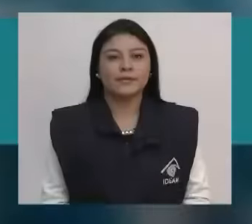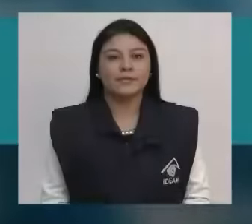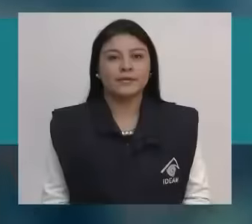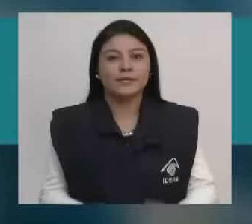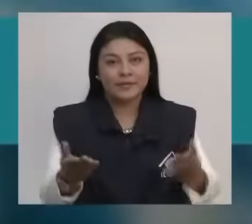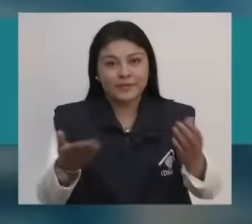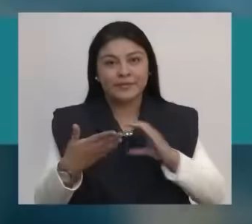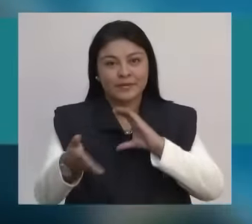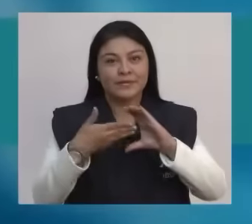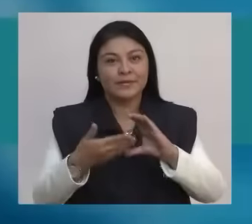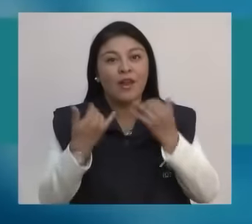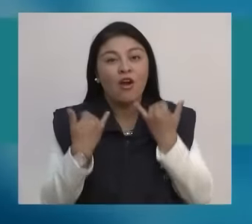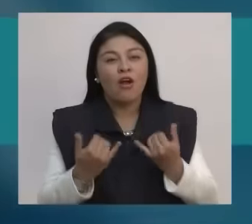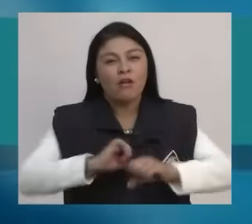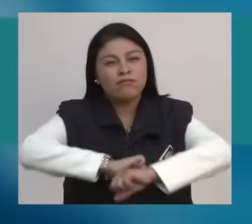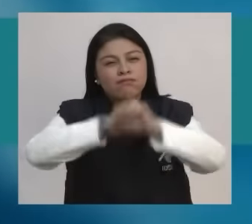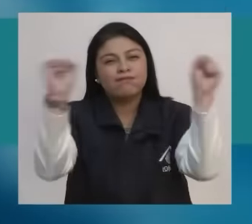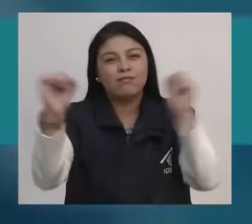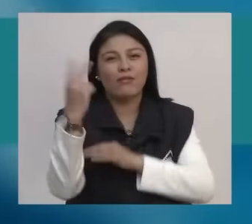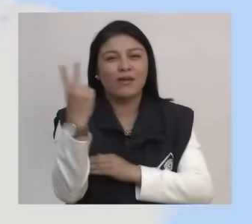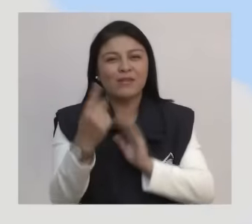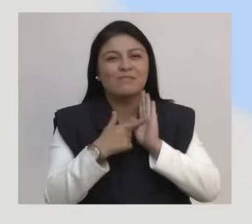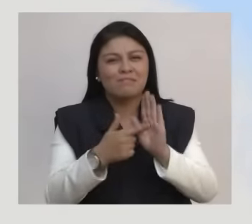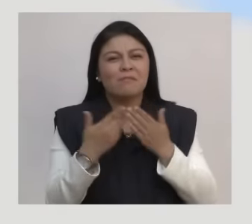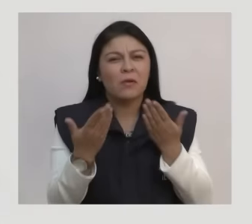Pronóstico del tiempo para la mañana del viernes